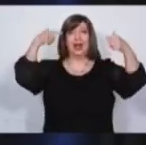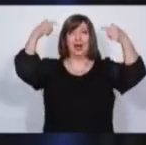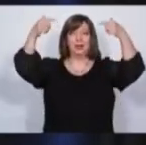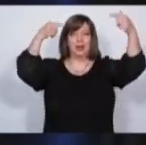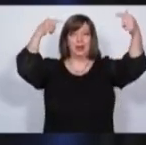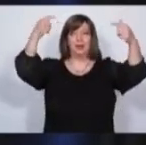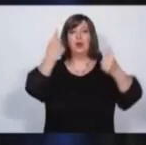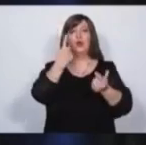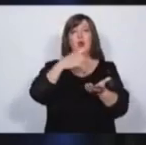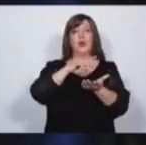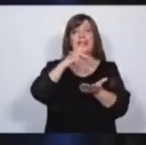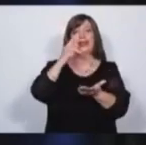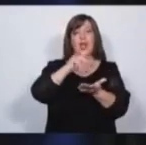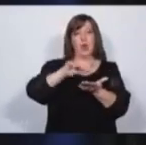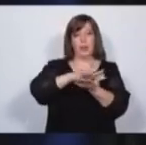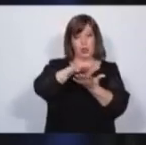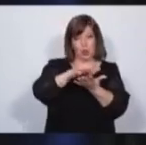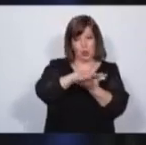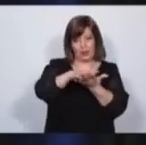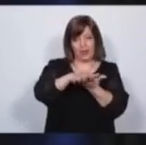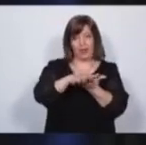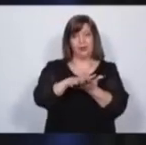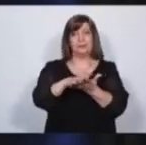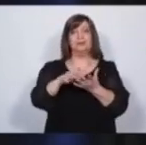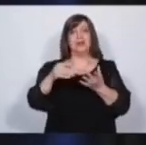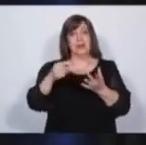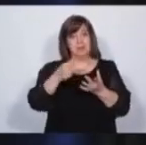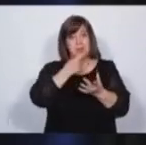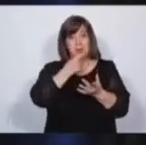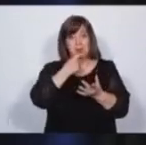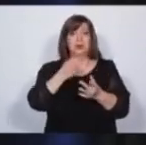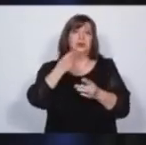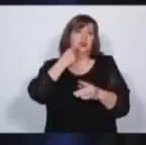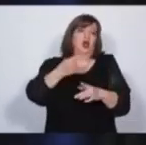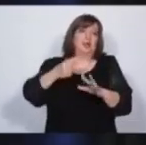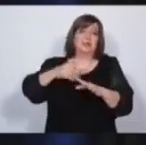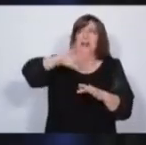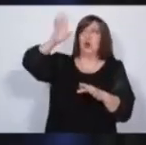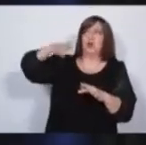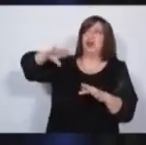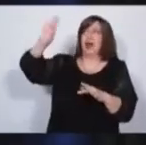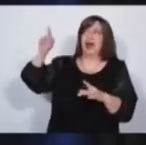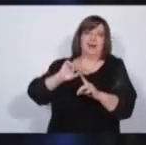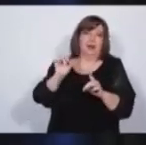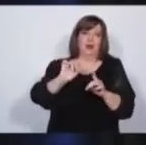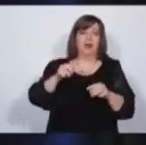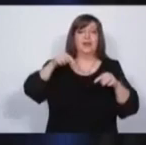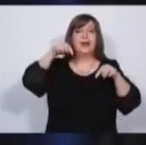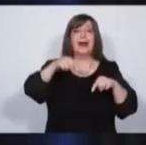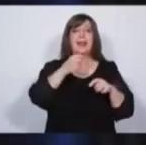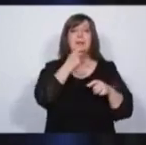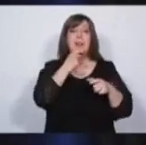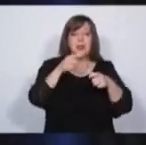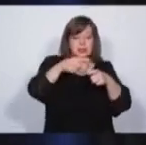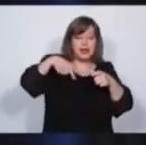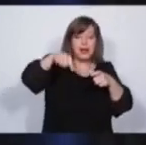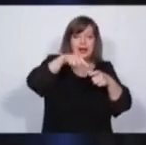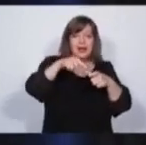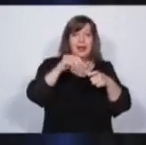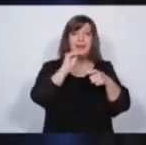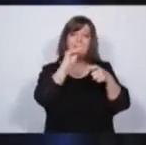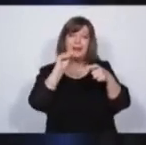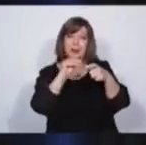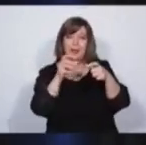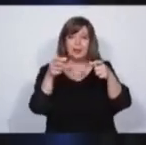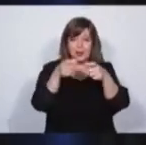por kilómetro cuadrado. Tomando la misma densidad poblacional, Gran Mendoza. No estoy hablando de la montaña. Gran Mendoza. Se habla,